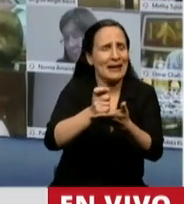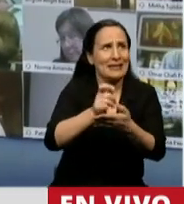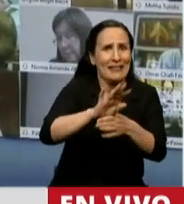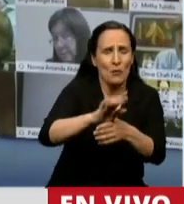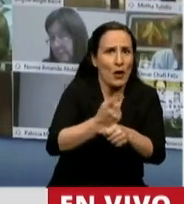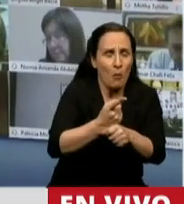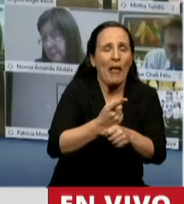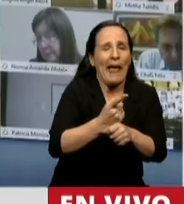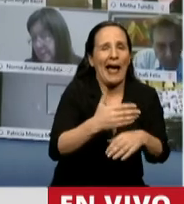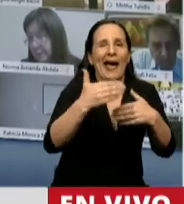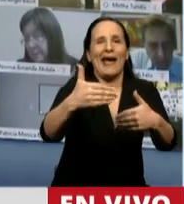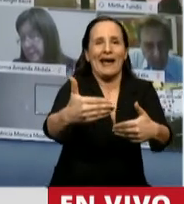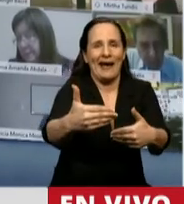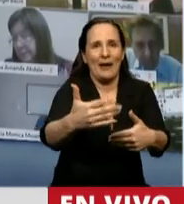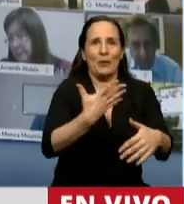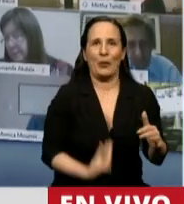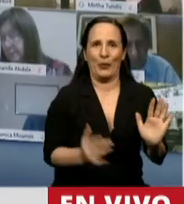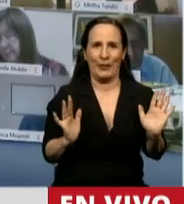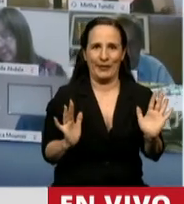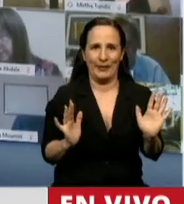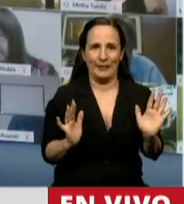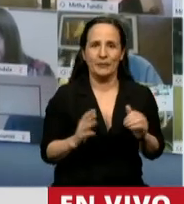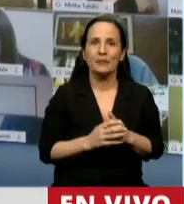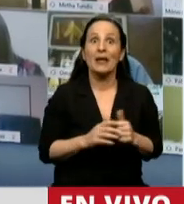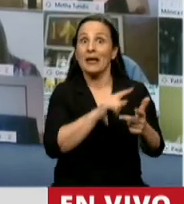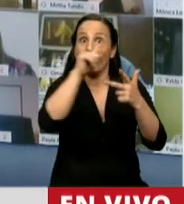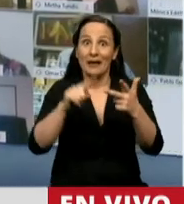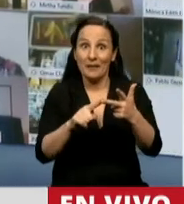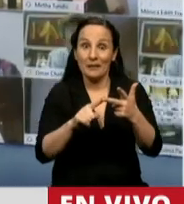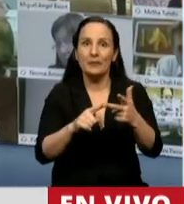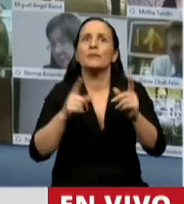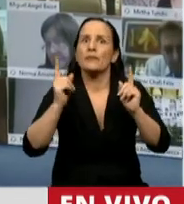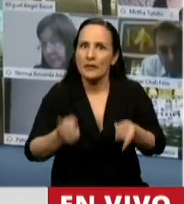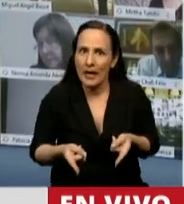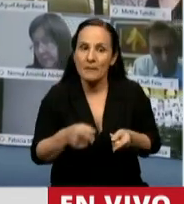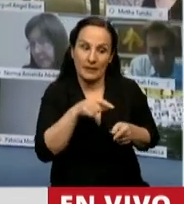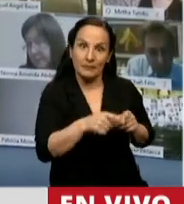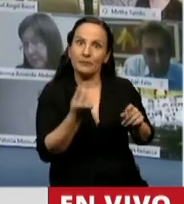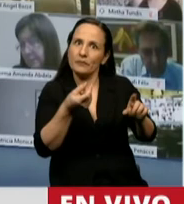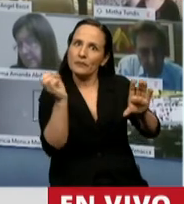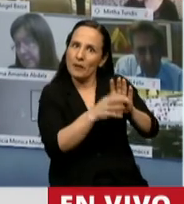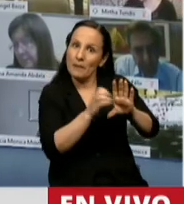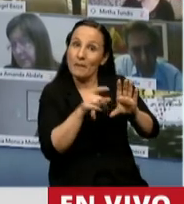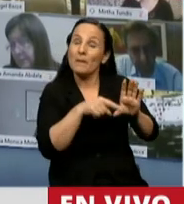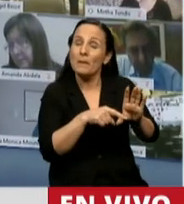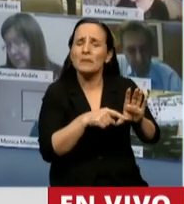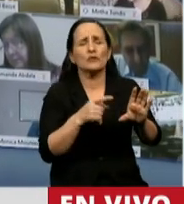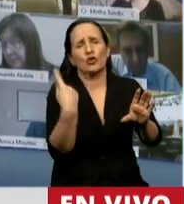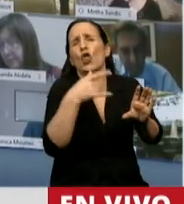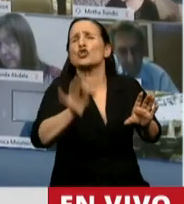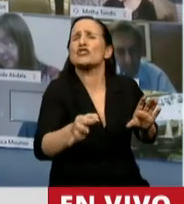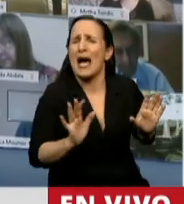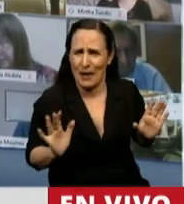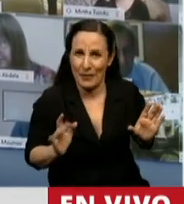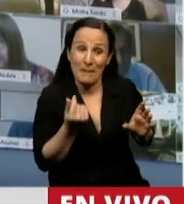y, por último, blindar los activos del fondo de garantía. Todos sabemos que era necesario